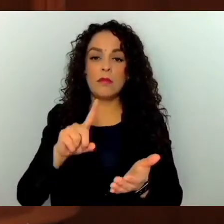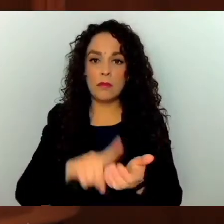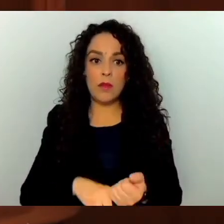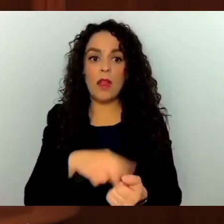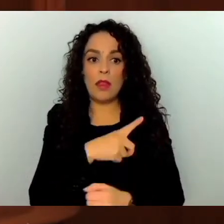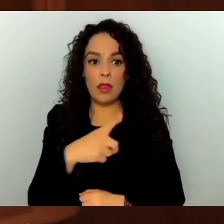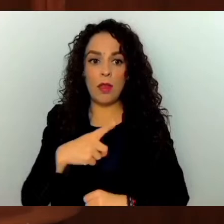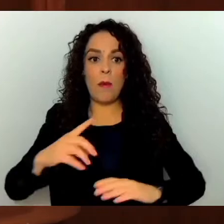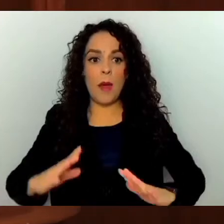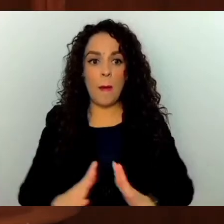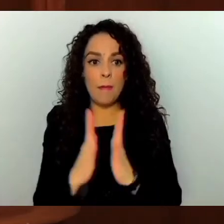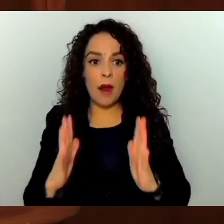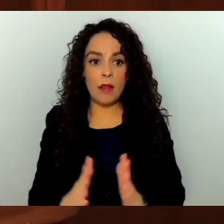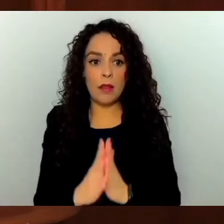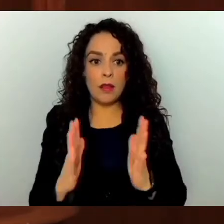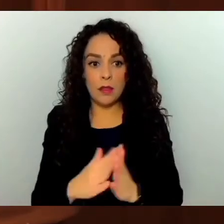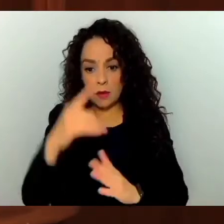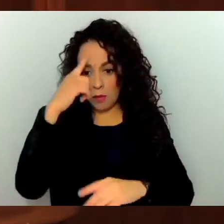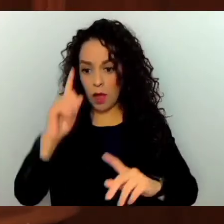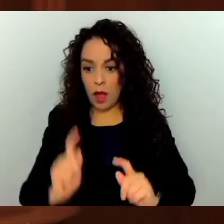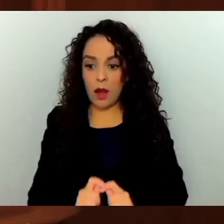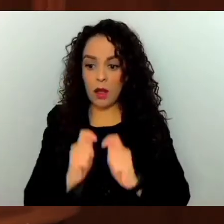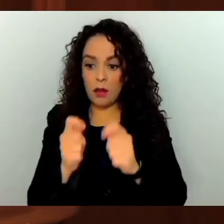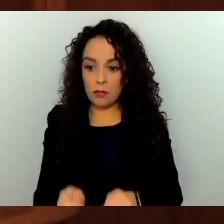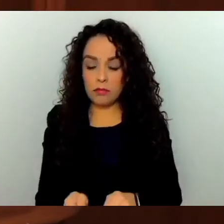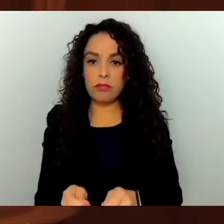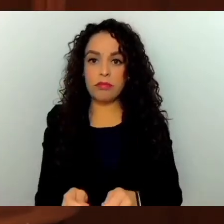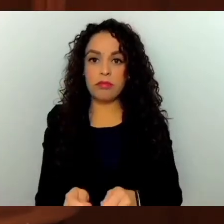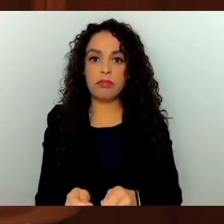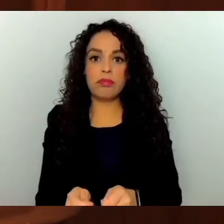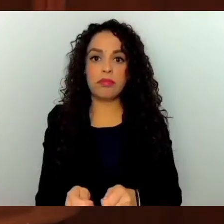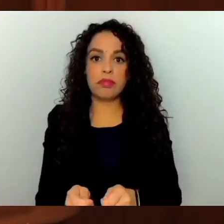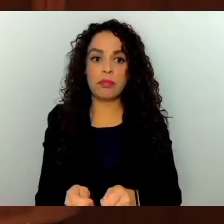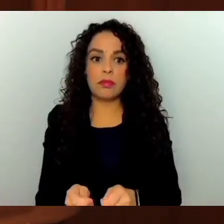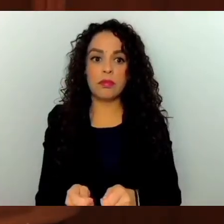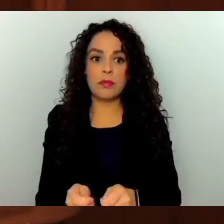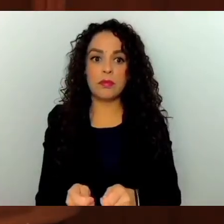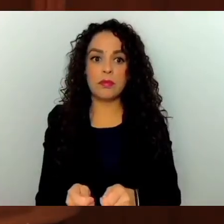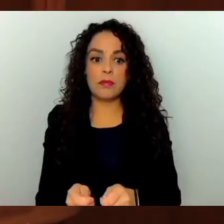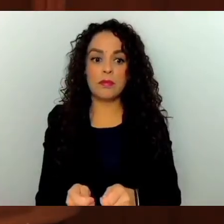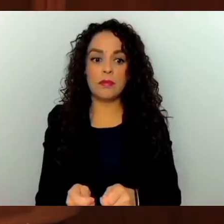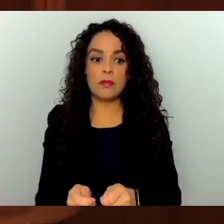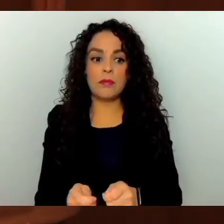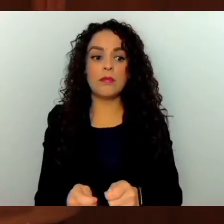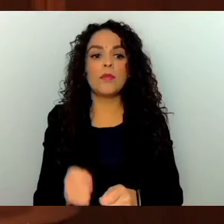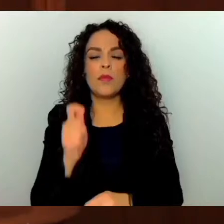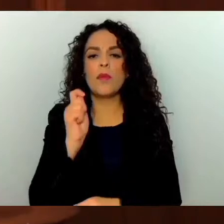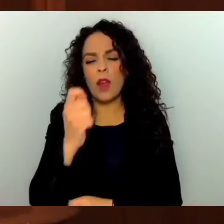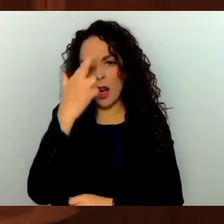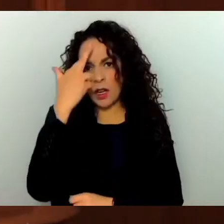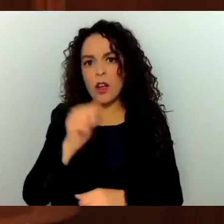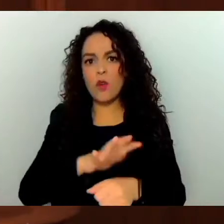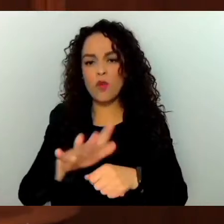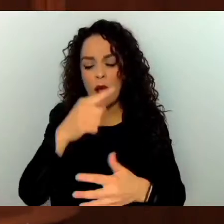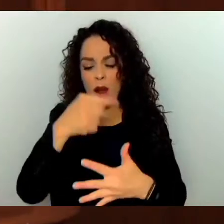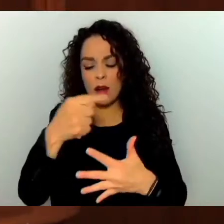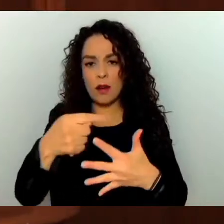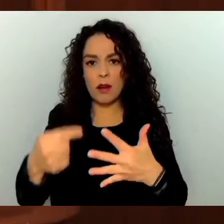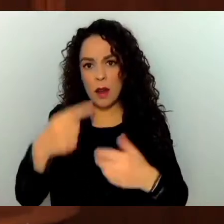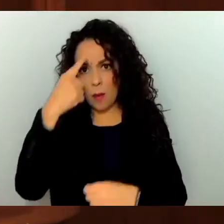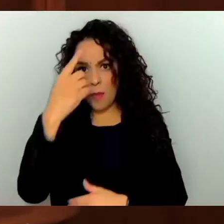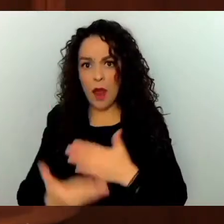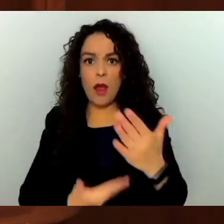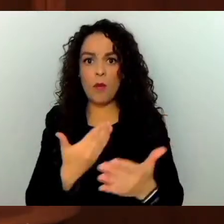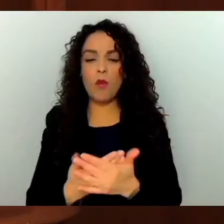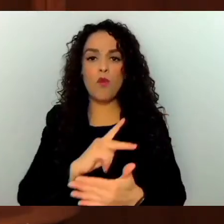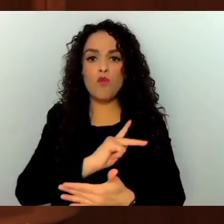proceso de designación y de aceptar las disposiciones del mismo. Exposición de motivos de su aspiración y propuesta de programa y